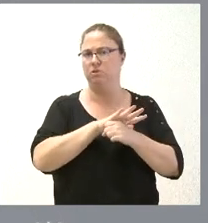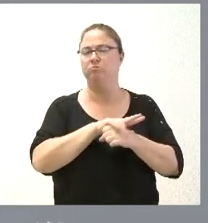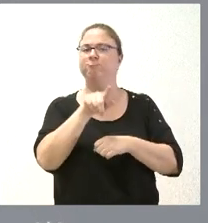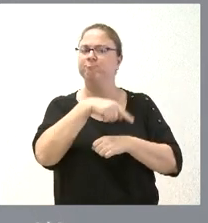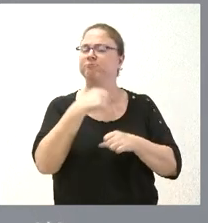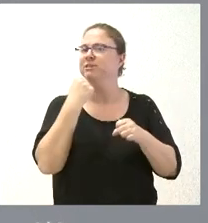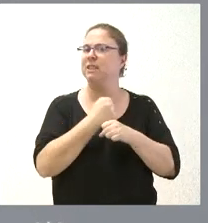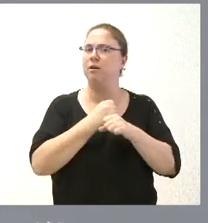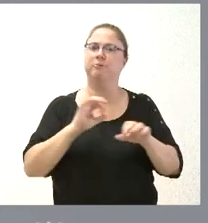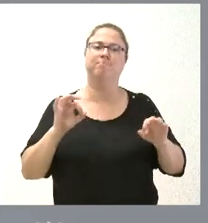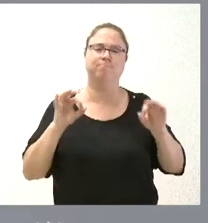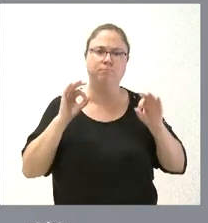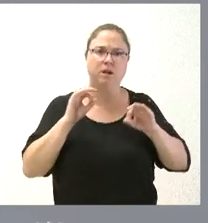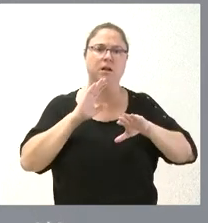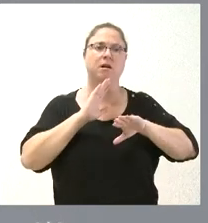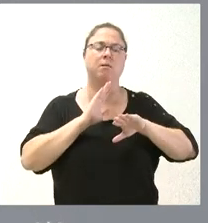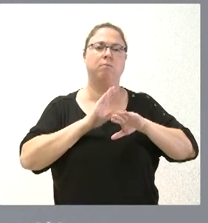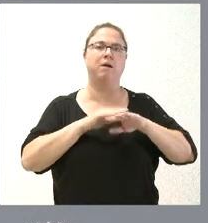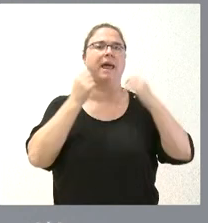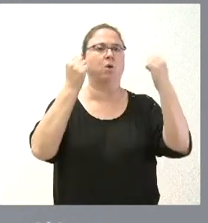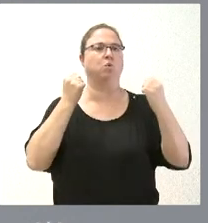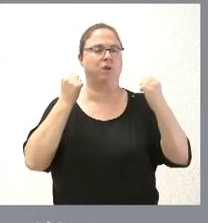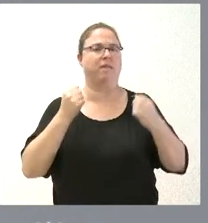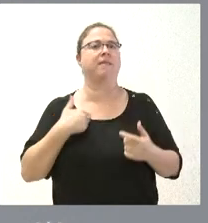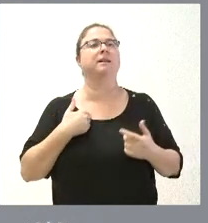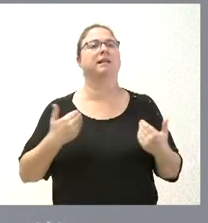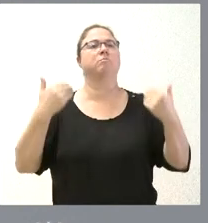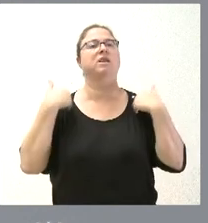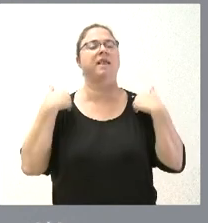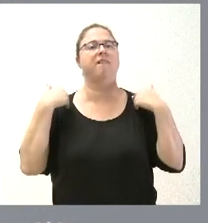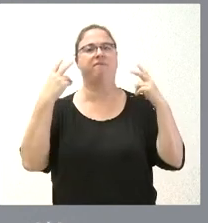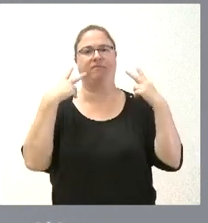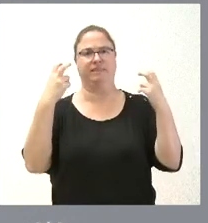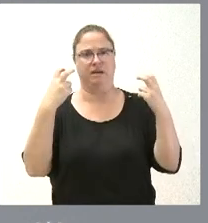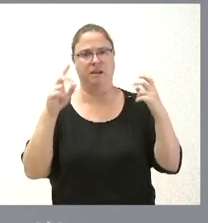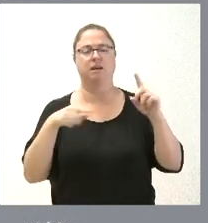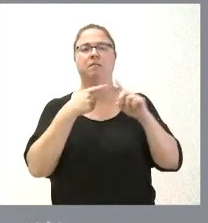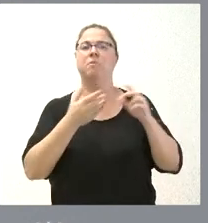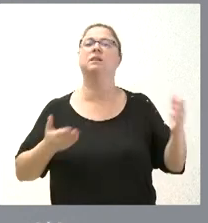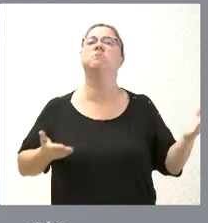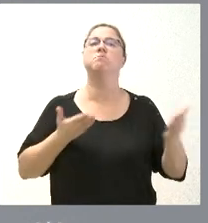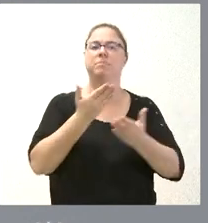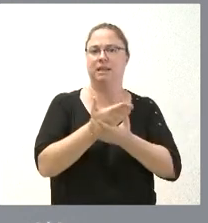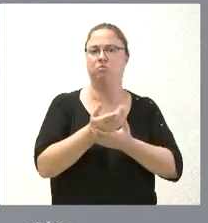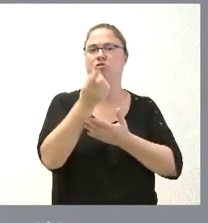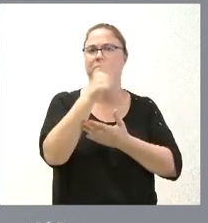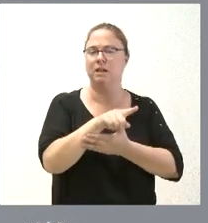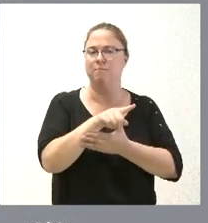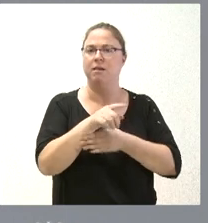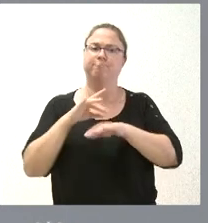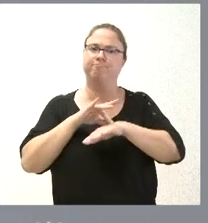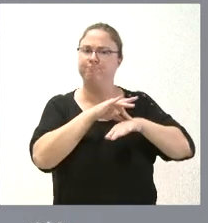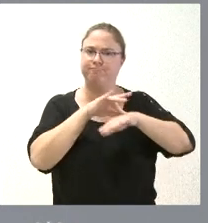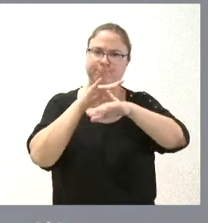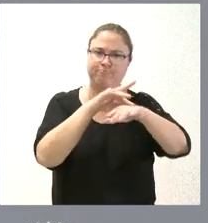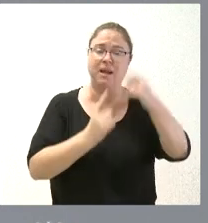específicos a la Autoridad Independiente de Responsabilidad Fiscal y pedíamos también que trabajara en esa dirección. En